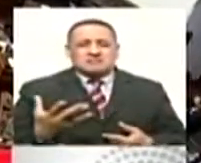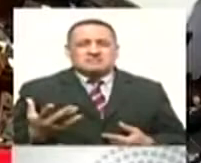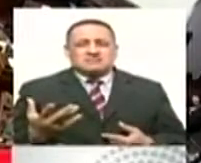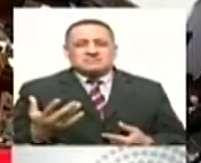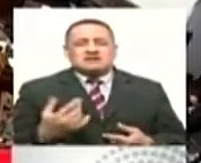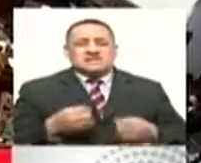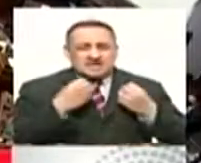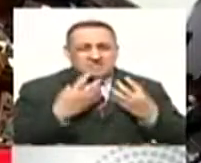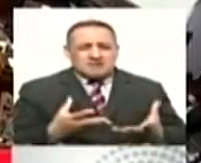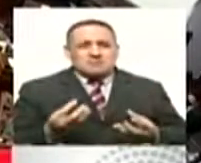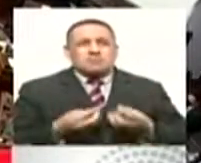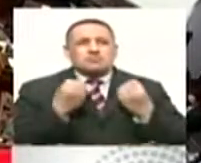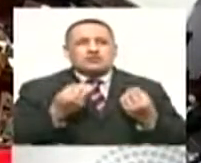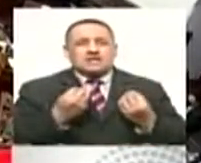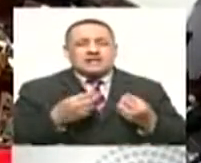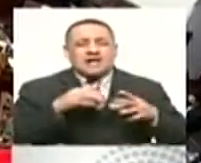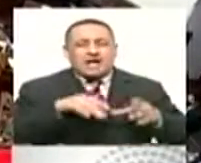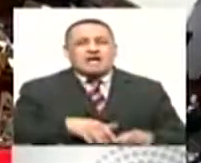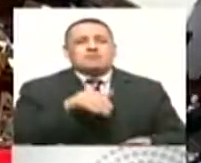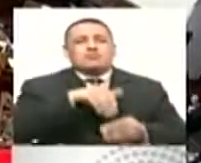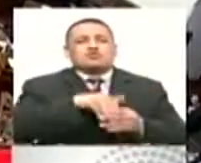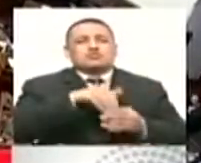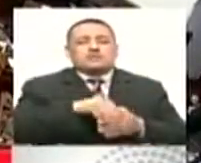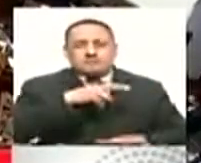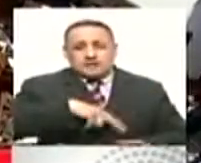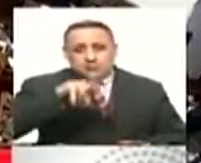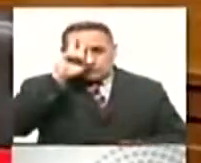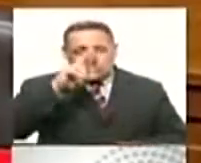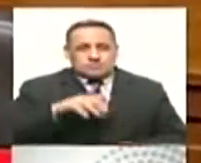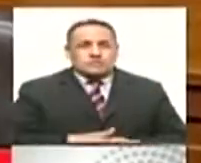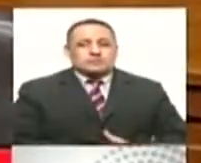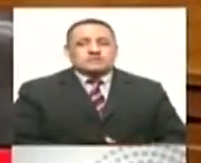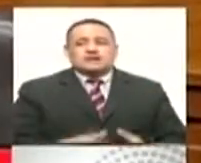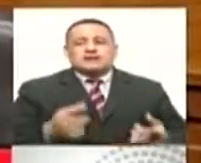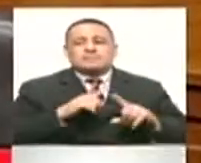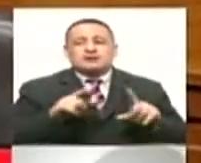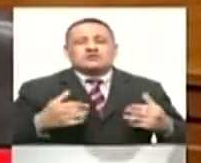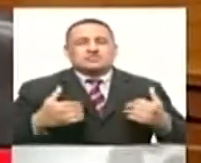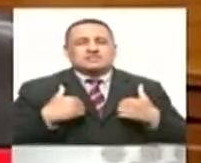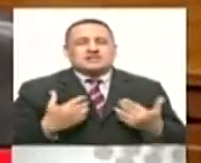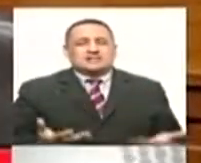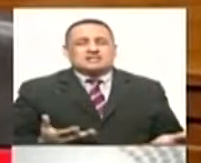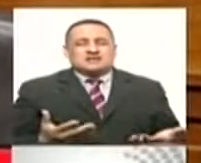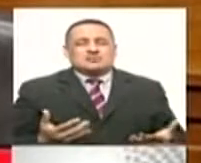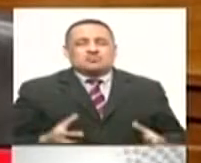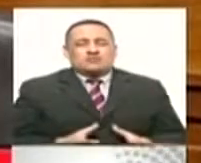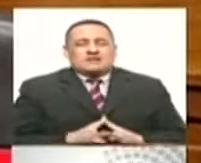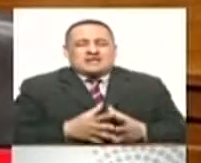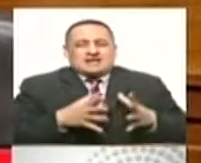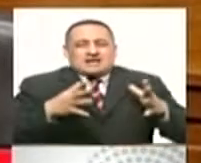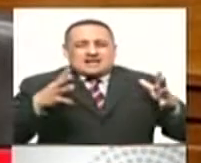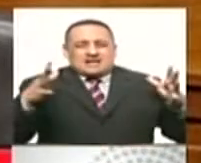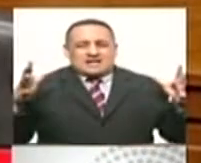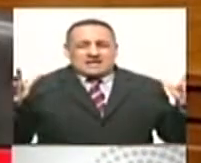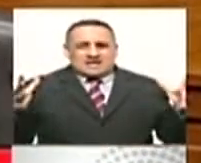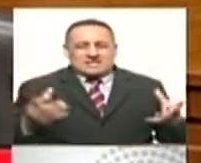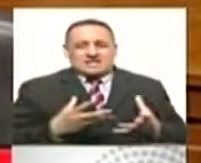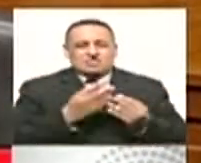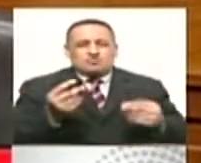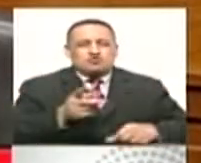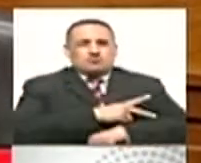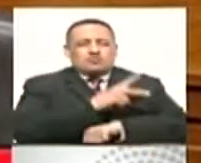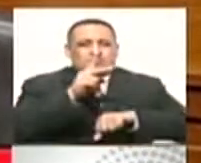avanzado con una buena estrategia y un buen cronograma. Sin embargo, tenemos retos, ¿no? Retos como que, por ejemplo,